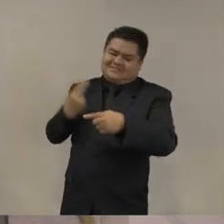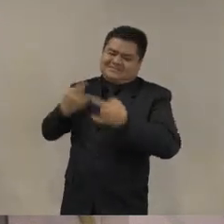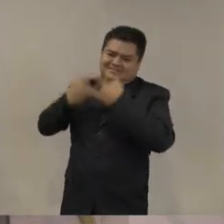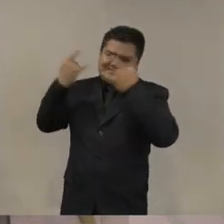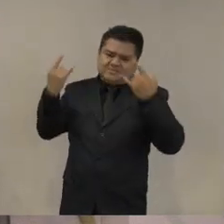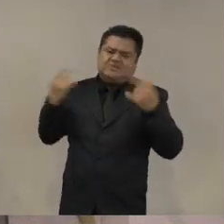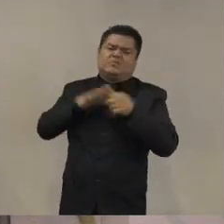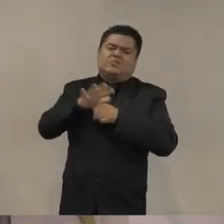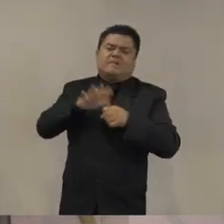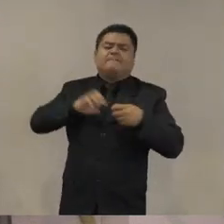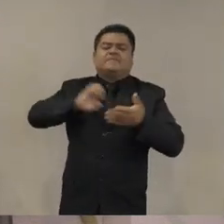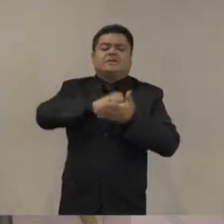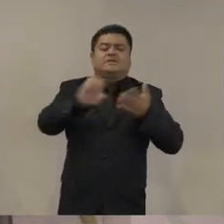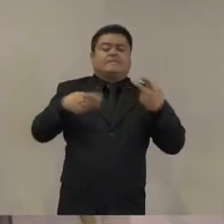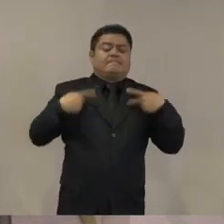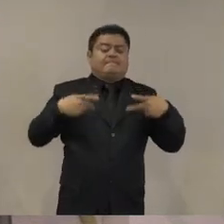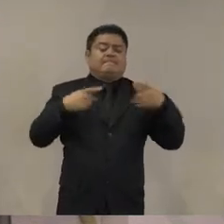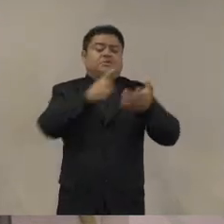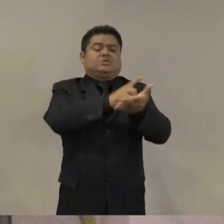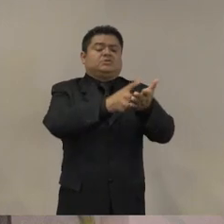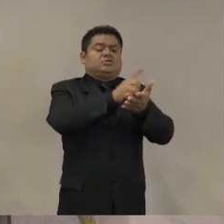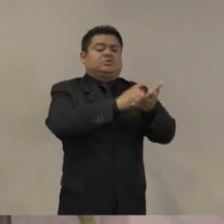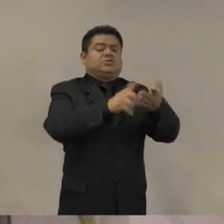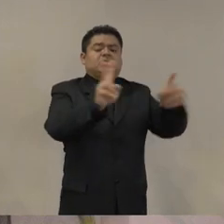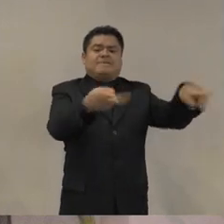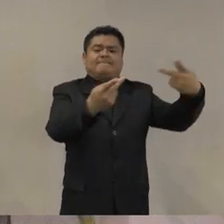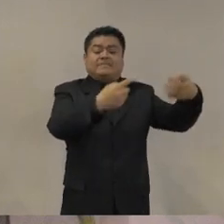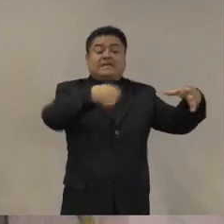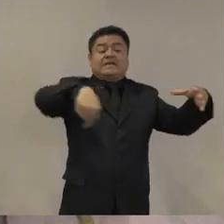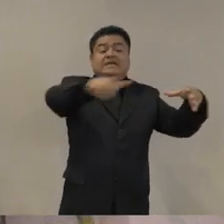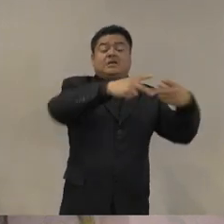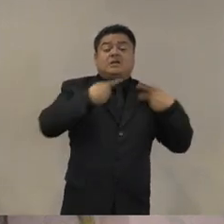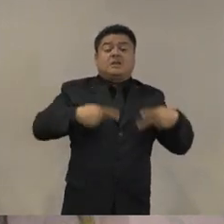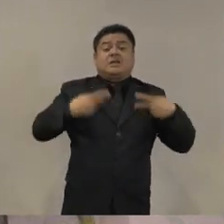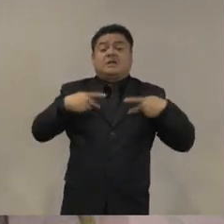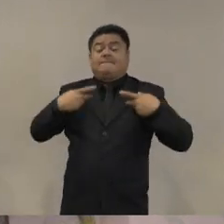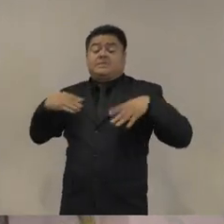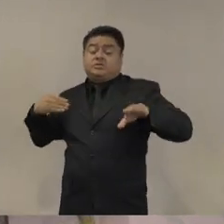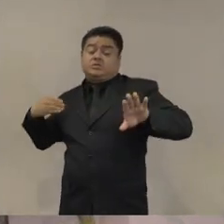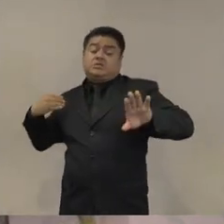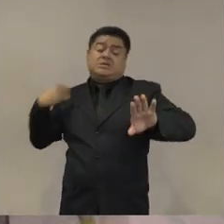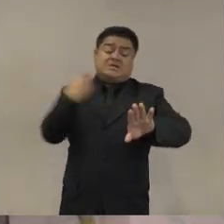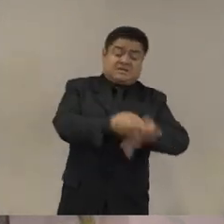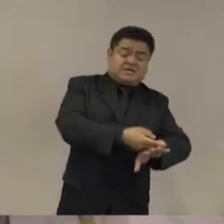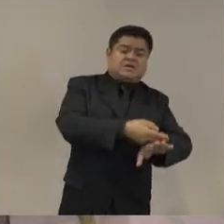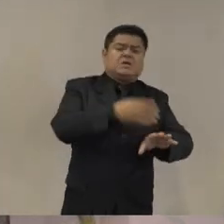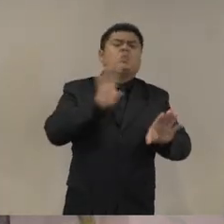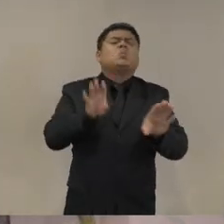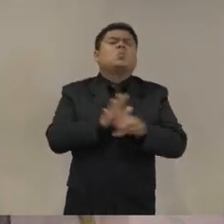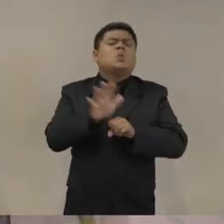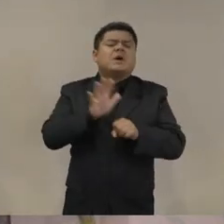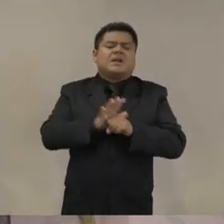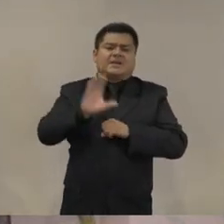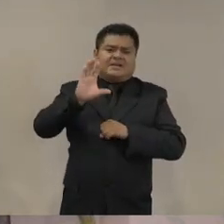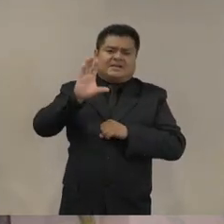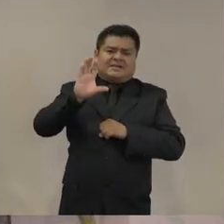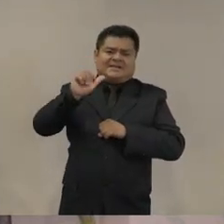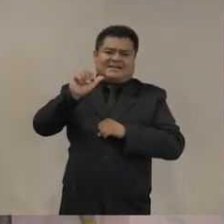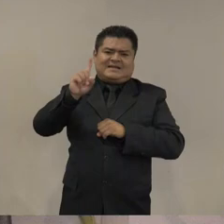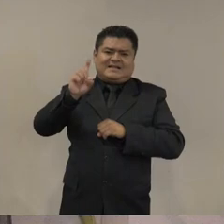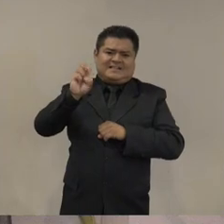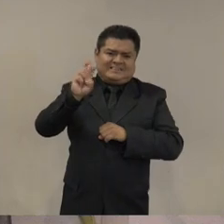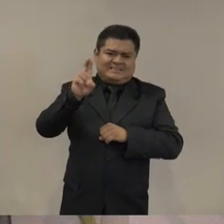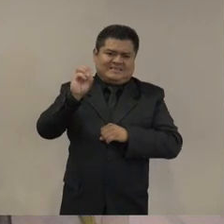Calderón ni la declarada por Nixon sino la segunda guerra contra las drogas declarada en Estados Unidos concretamente